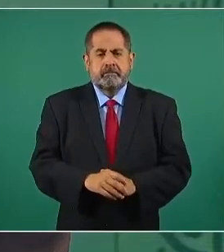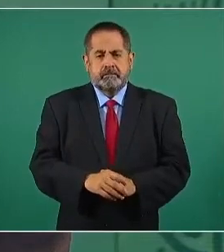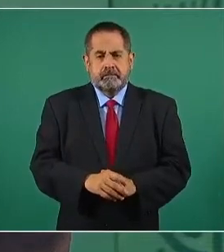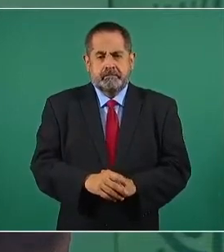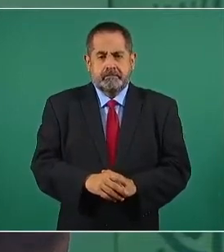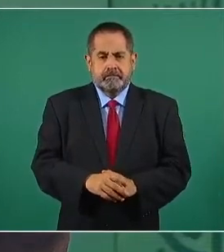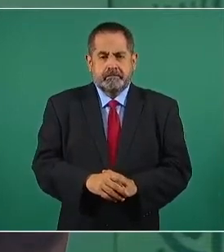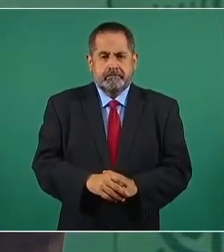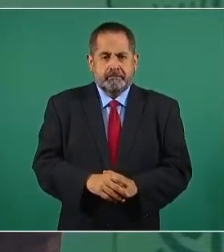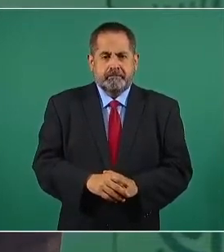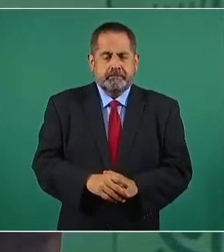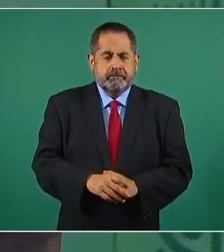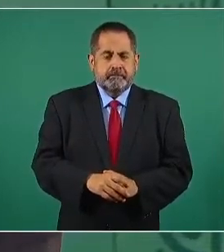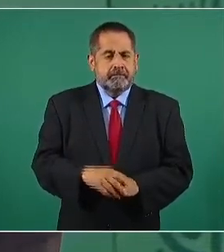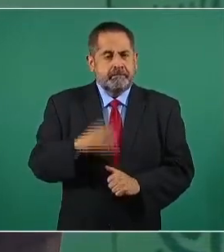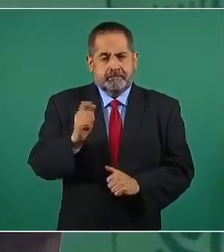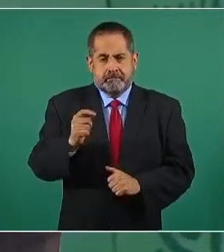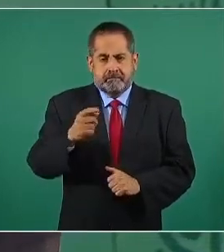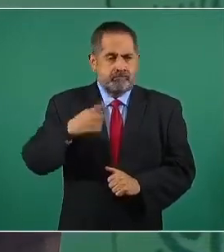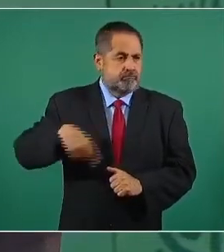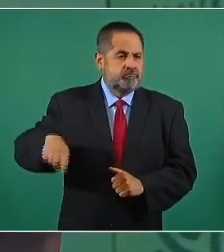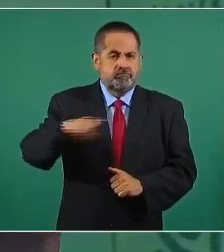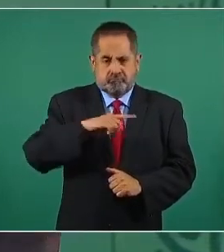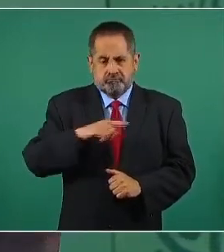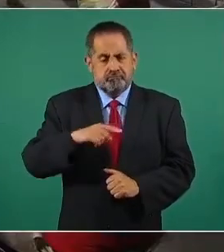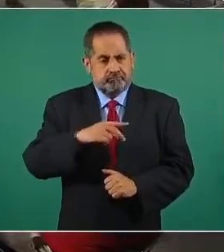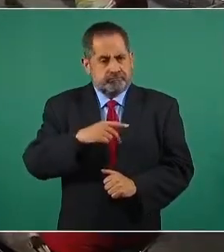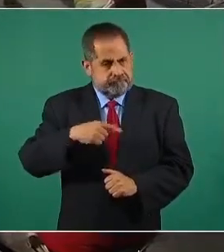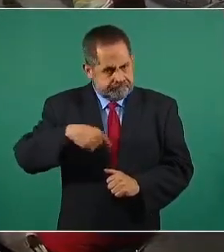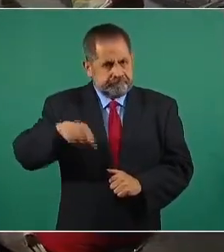Entonces, todos a vacunarnos,